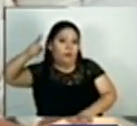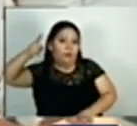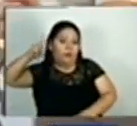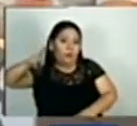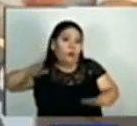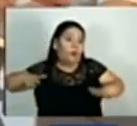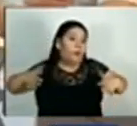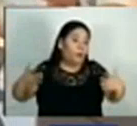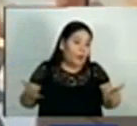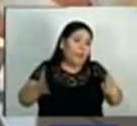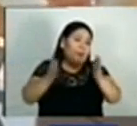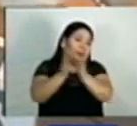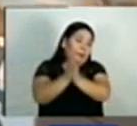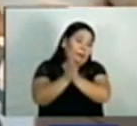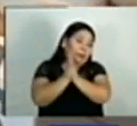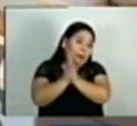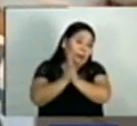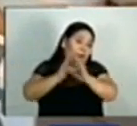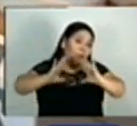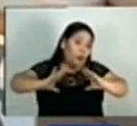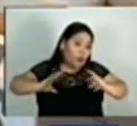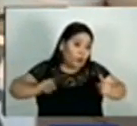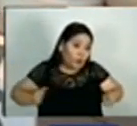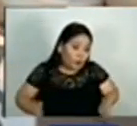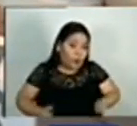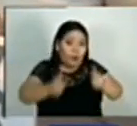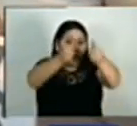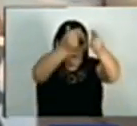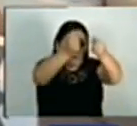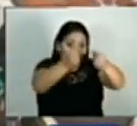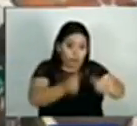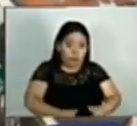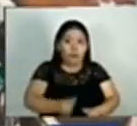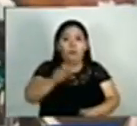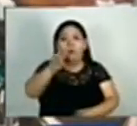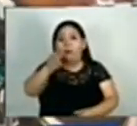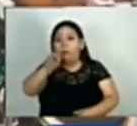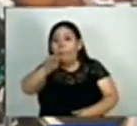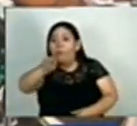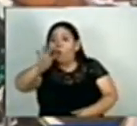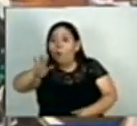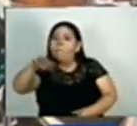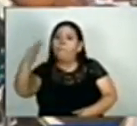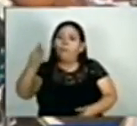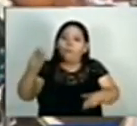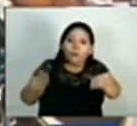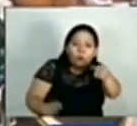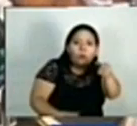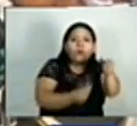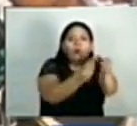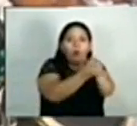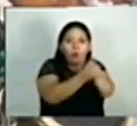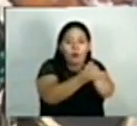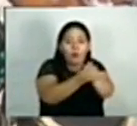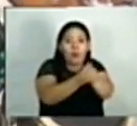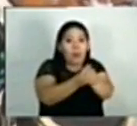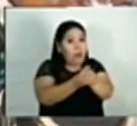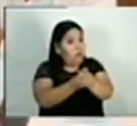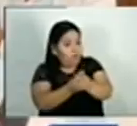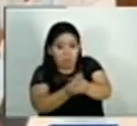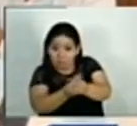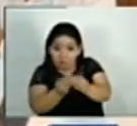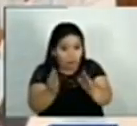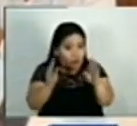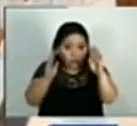por lo que piden al gobierno que el presupuesto de 2024 se incluya el aumento y de no ser